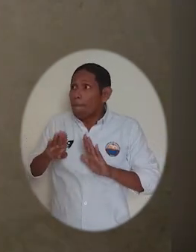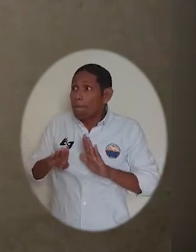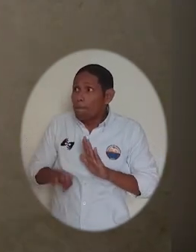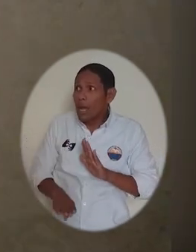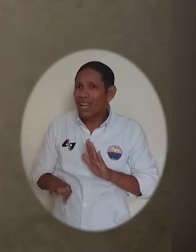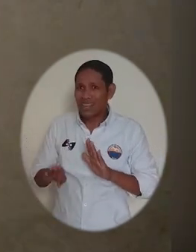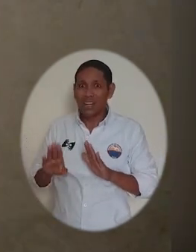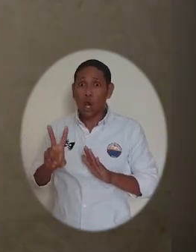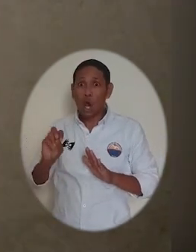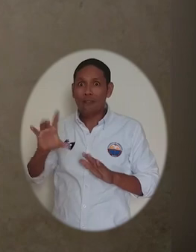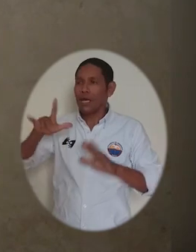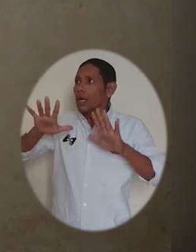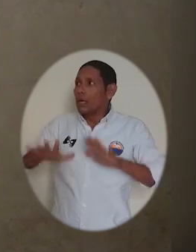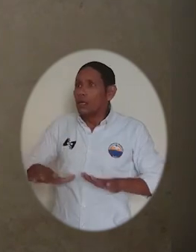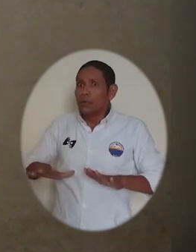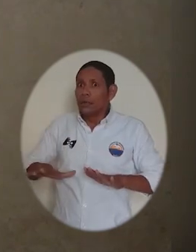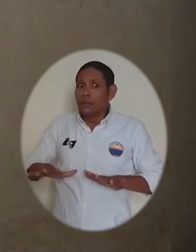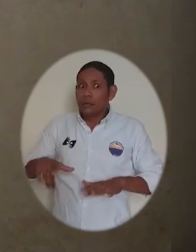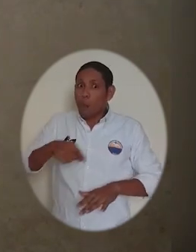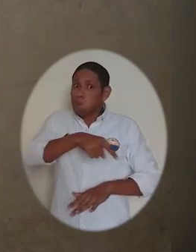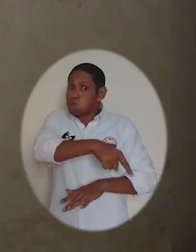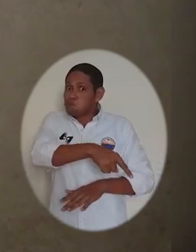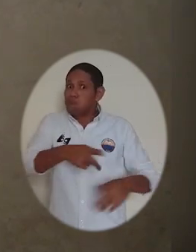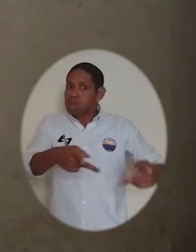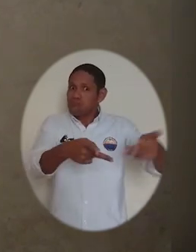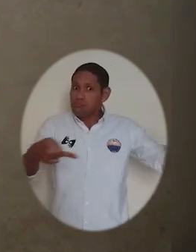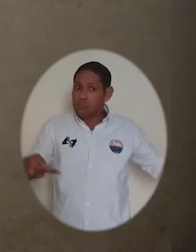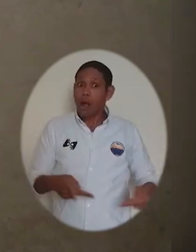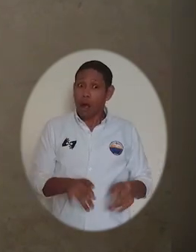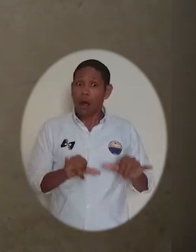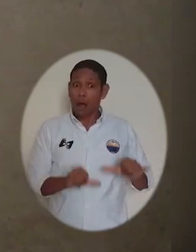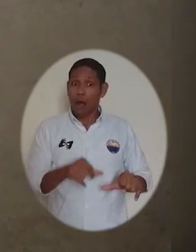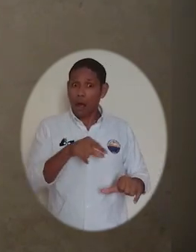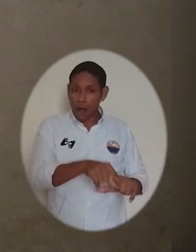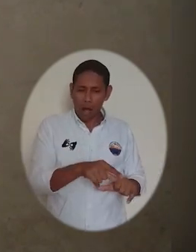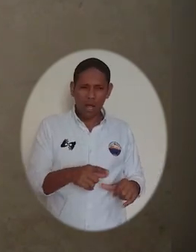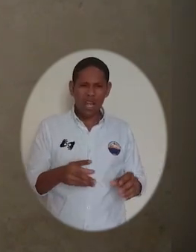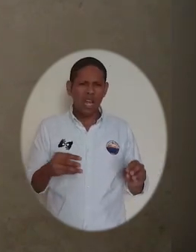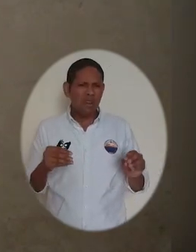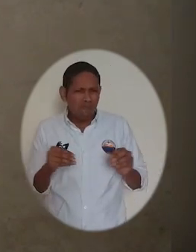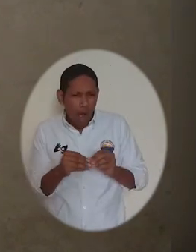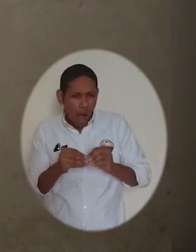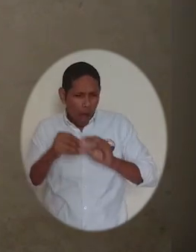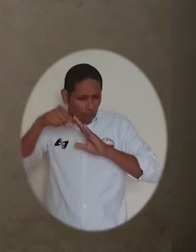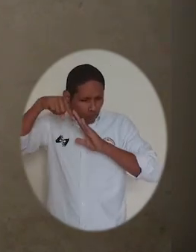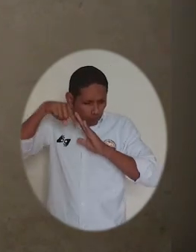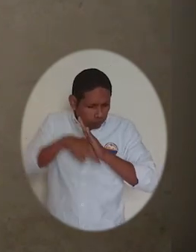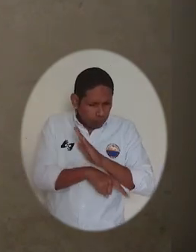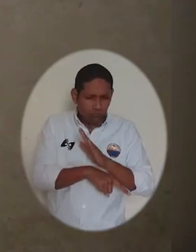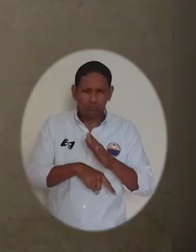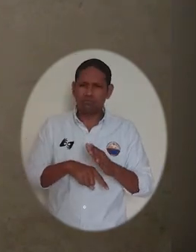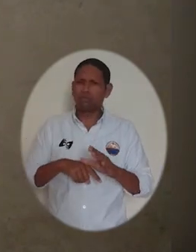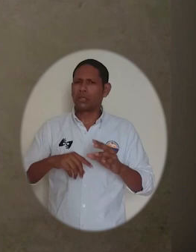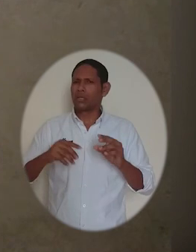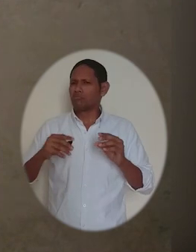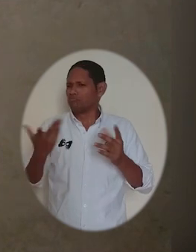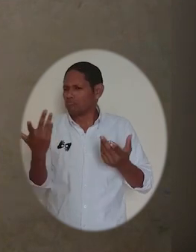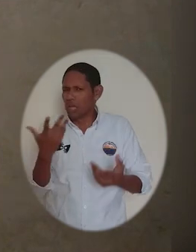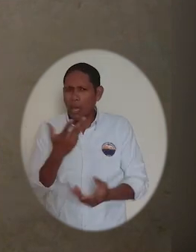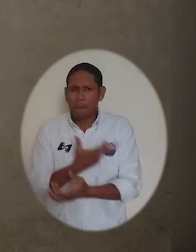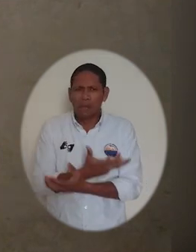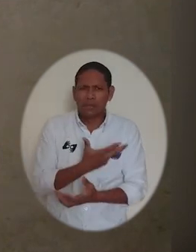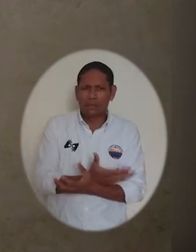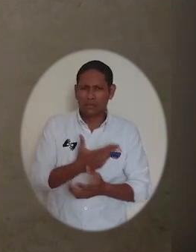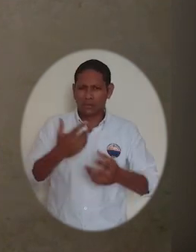tiempo de pandemia y toda la razón del COVID-19, este quedará allí en el plantel y va a